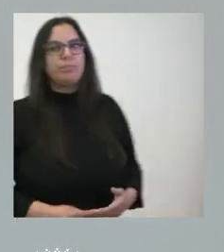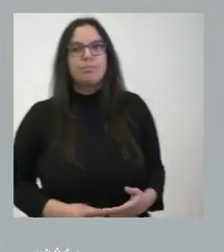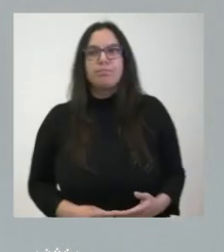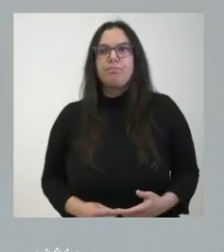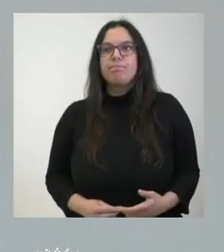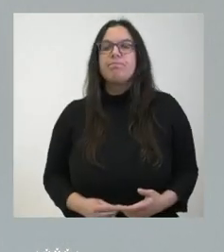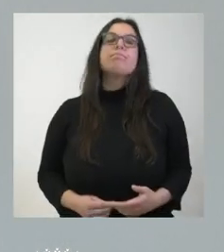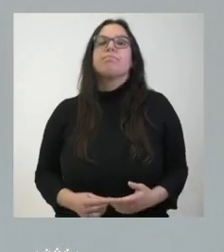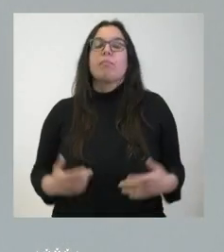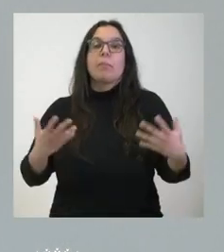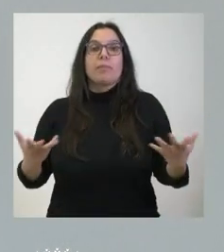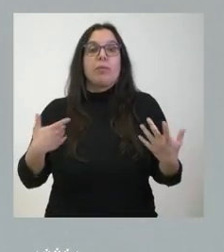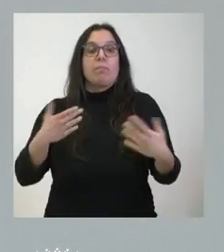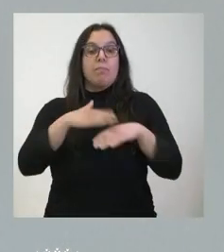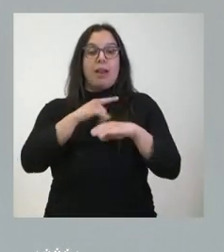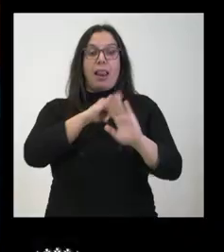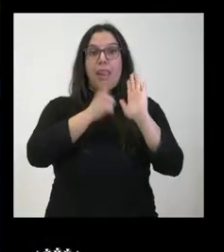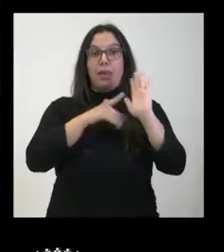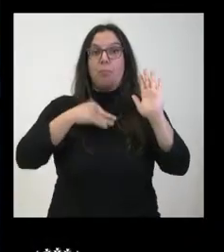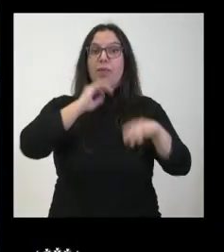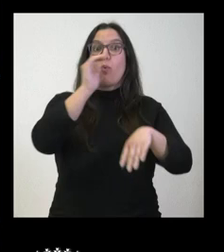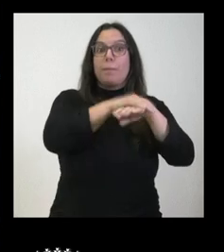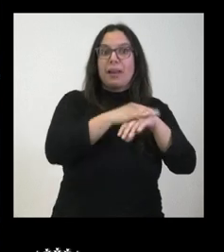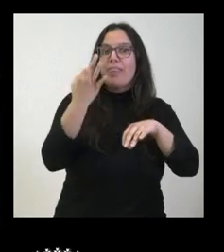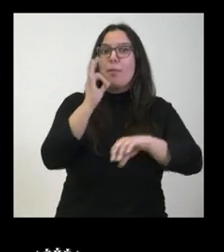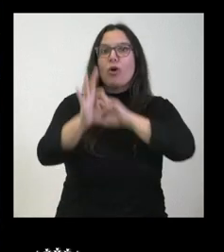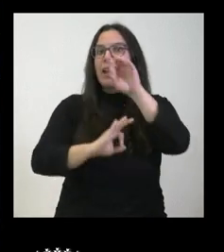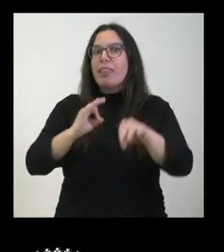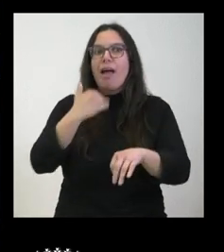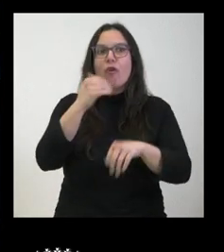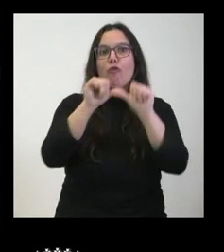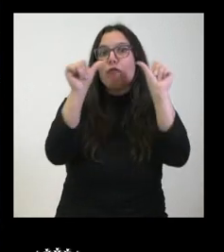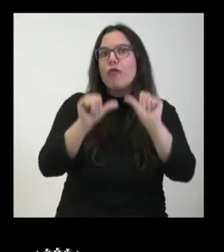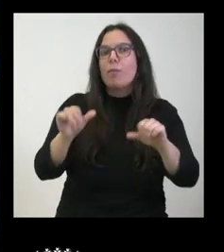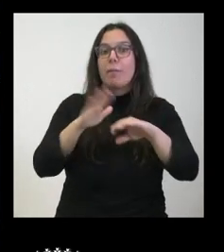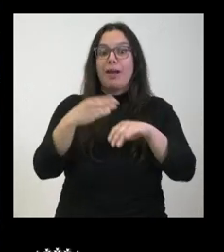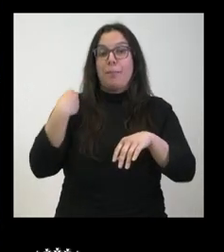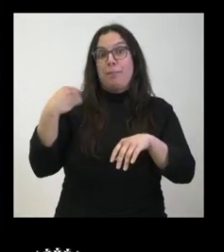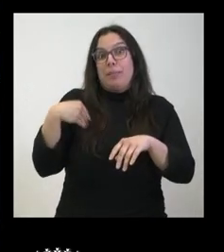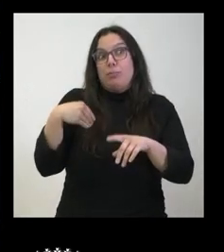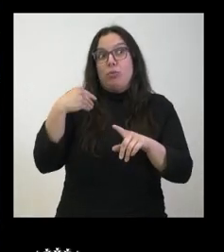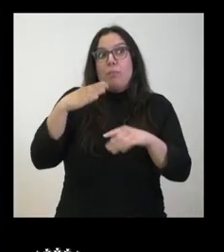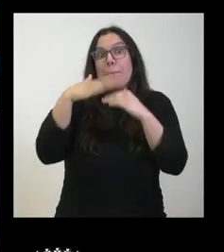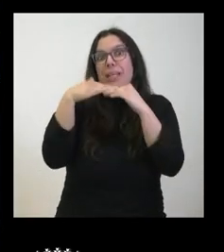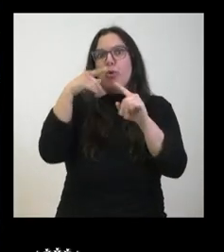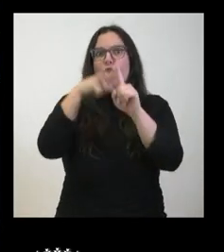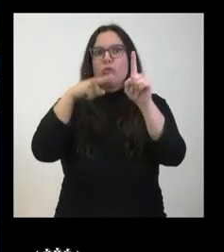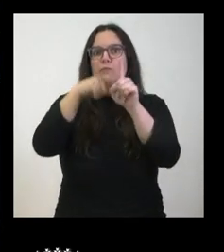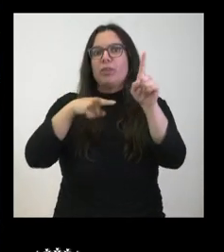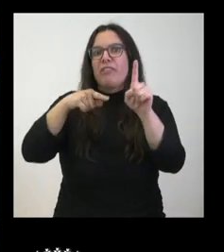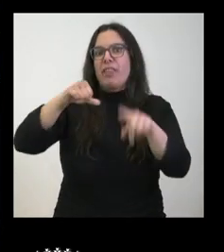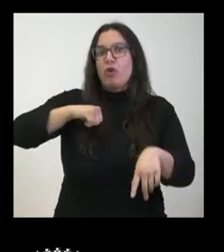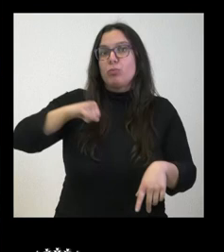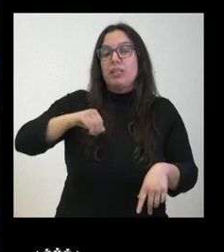a organizar de alguna manera para garantizar el servicio, al menos en los hospitales de referencia, porque ahora creo que el aborto se